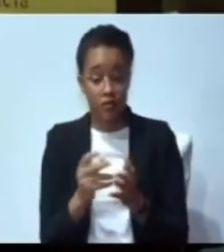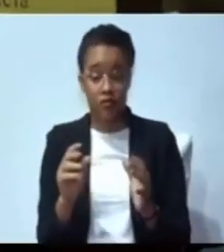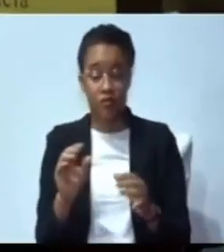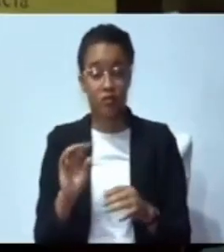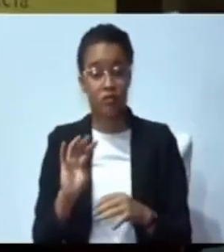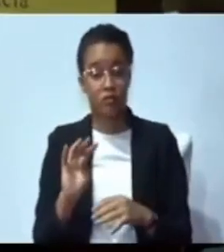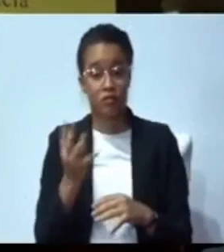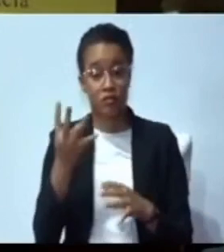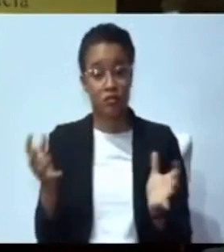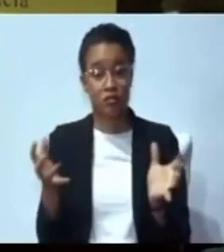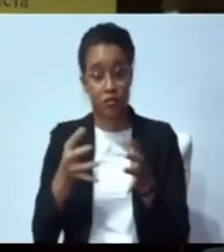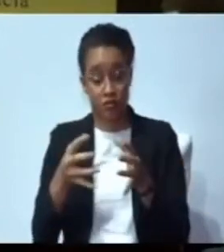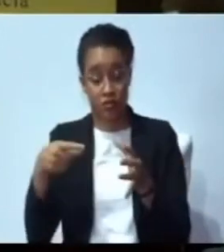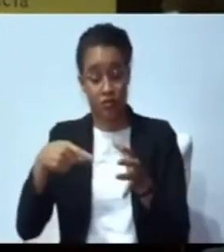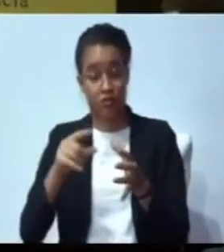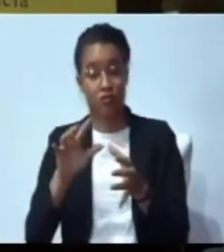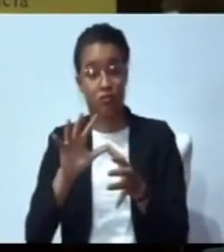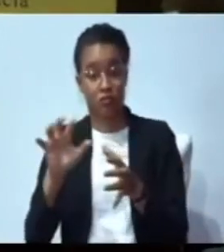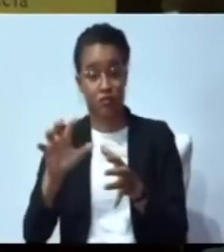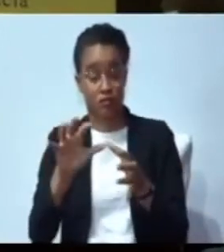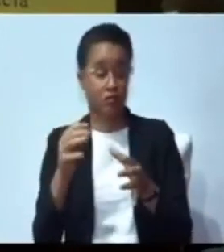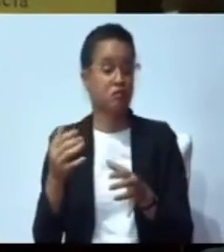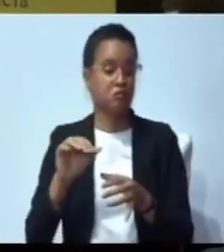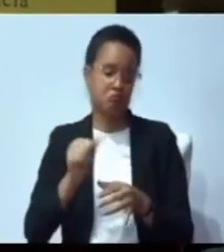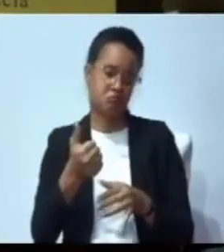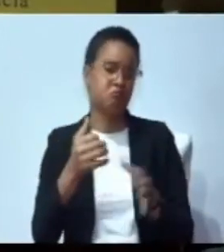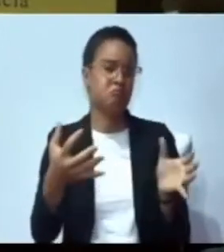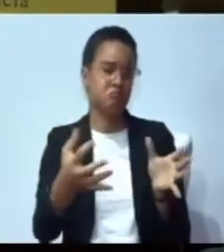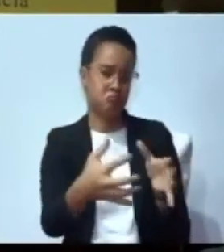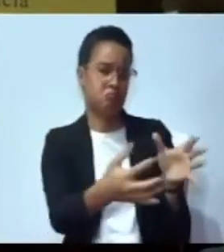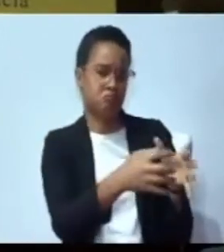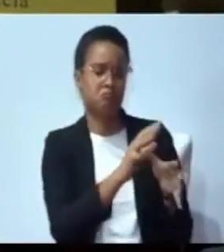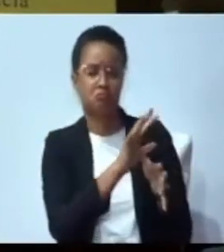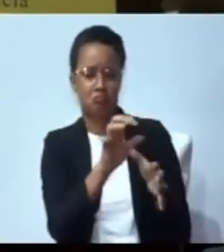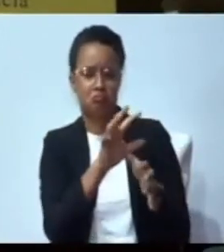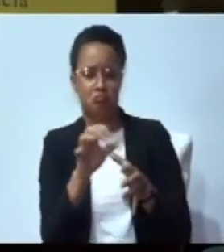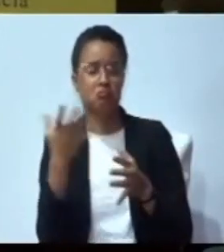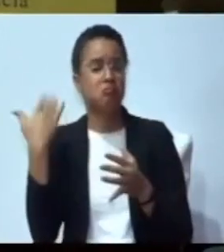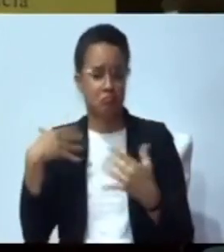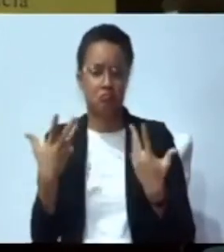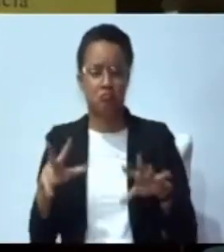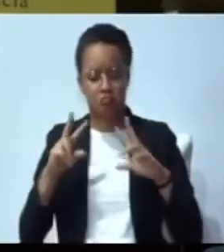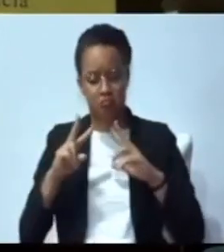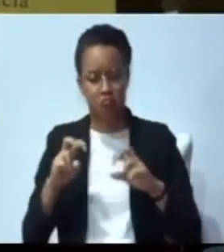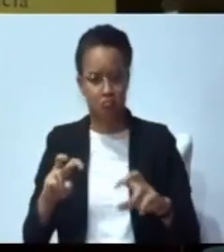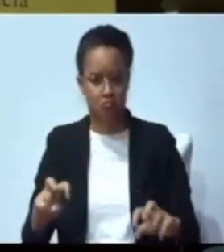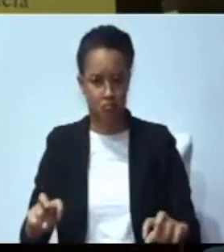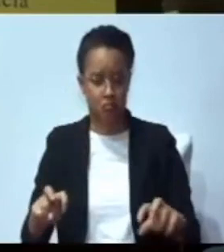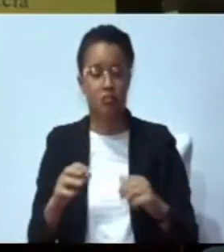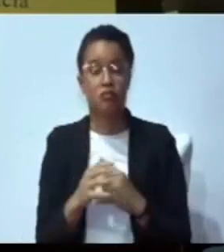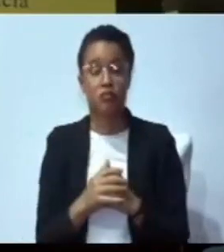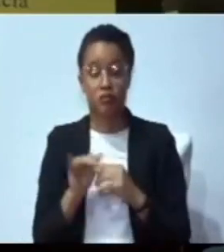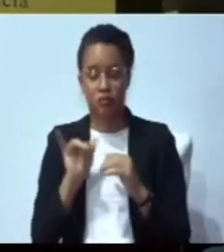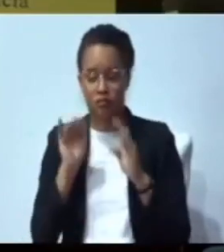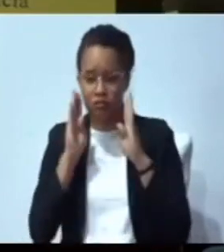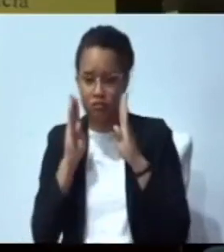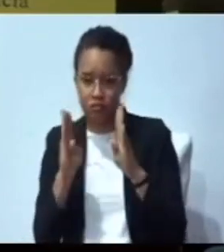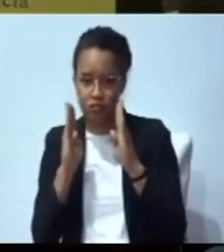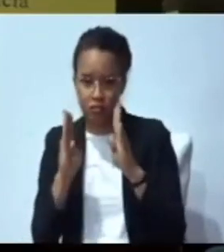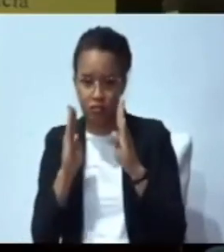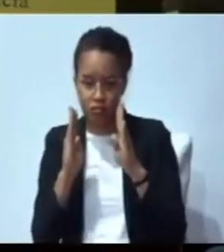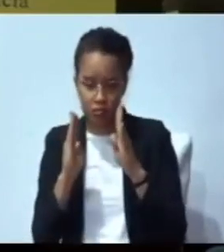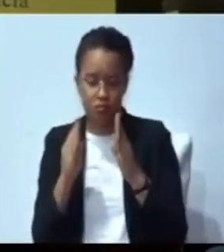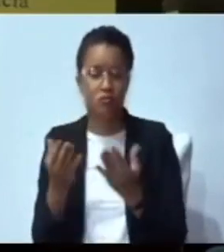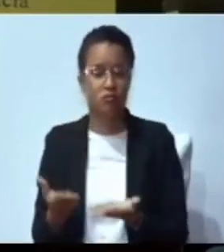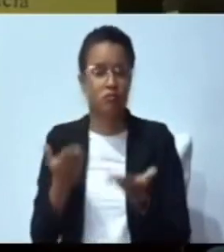500, que hay dos grupos más de 500 que la Comisión trabajó y están pendientes de ser puestos en